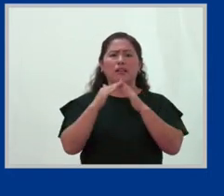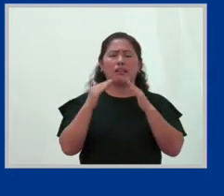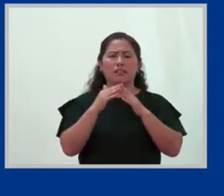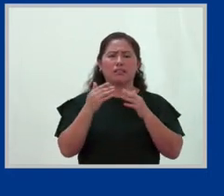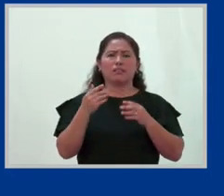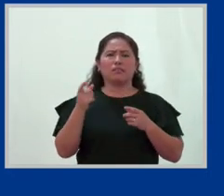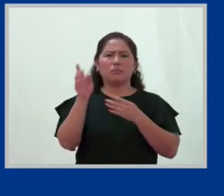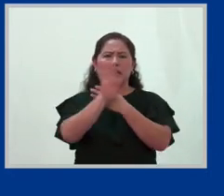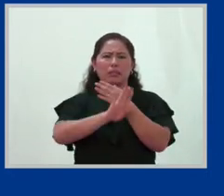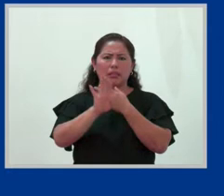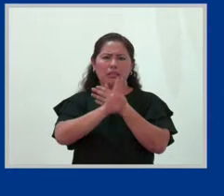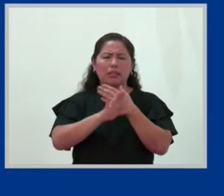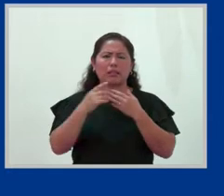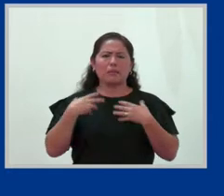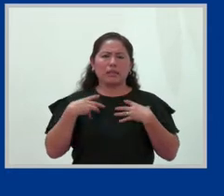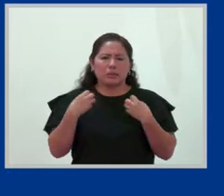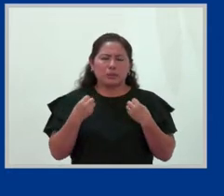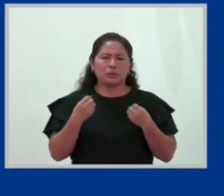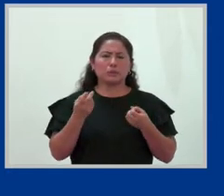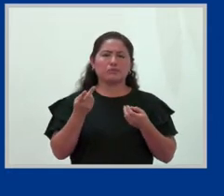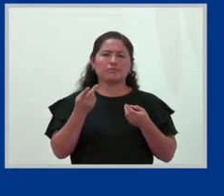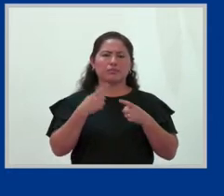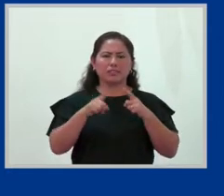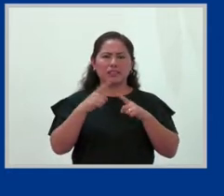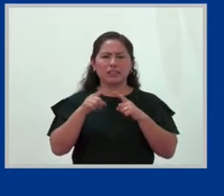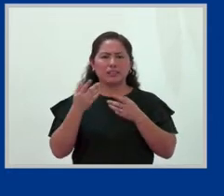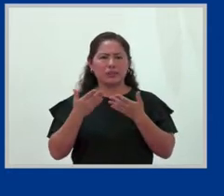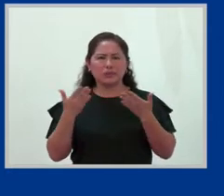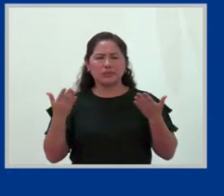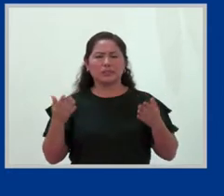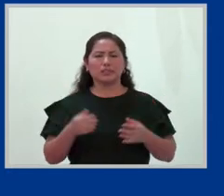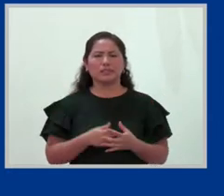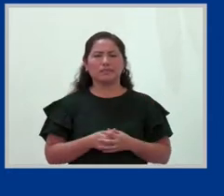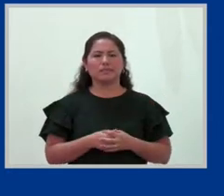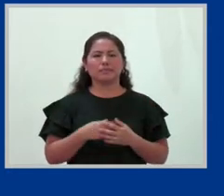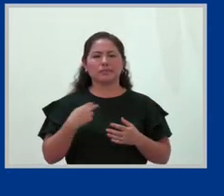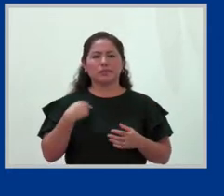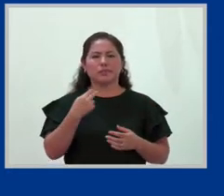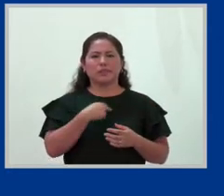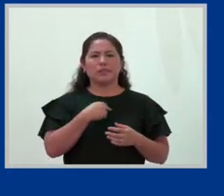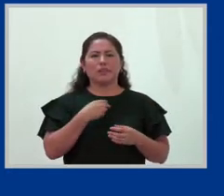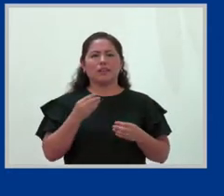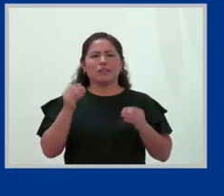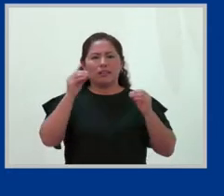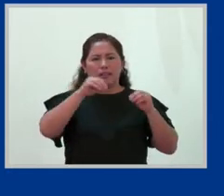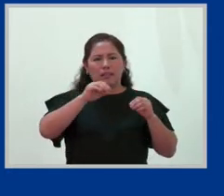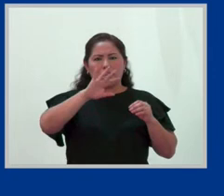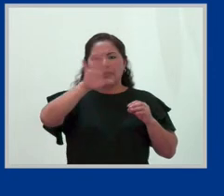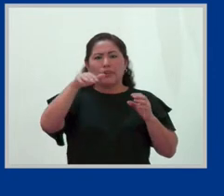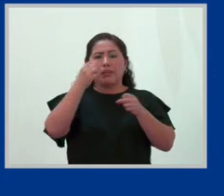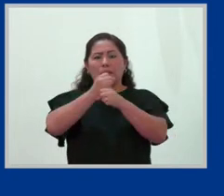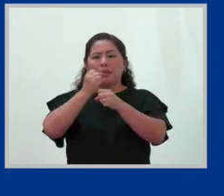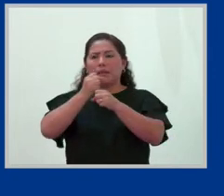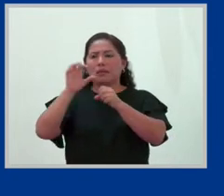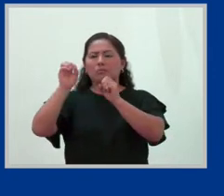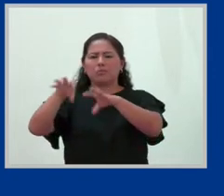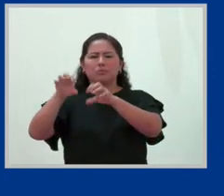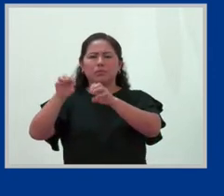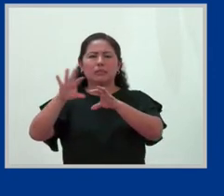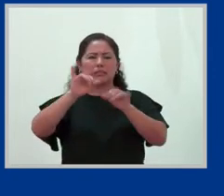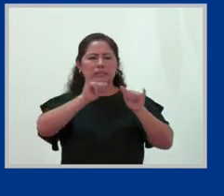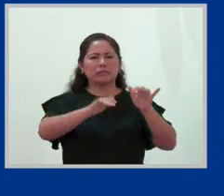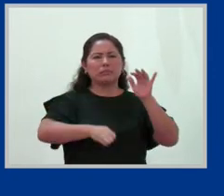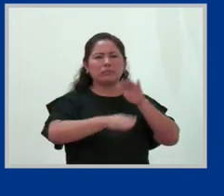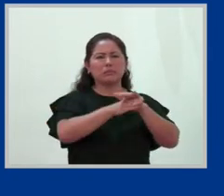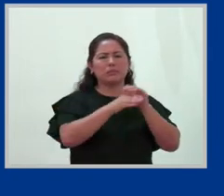para salvaguardar nuestra salud, nuestra integridad. Todos volvimos a ese seno familiar para cuidarnos